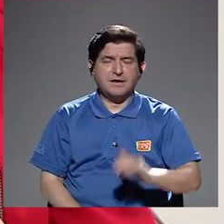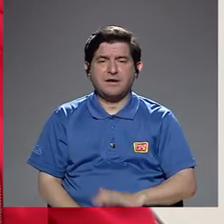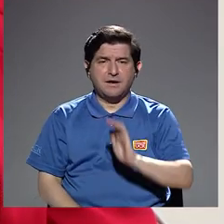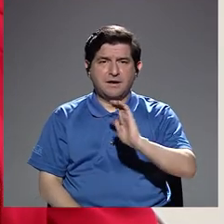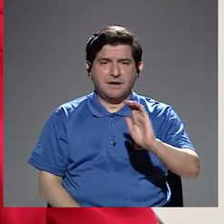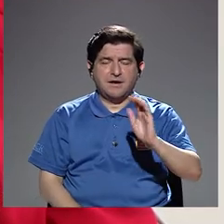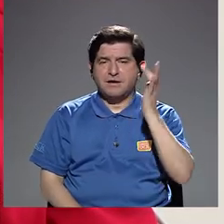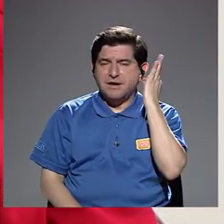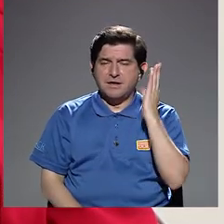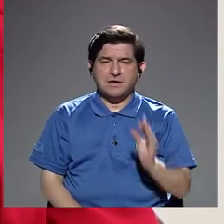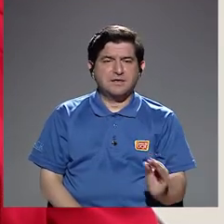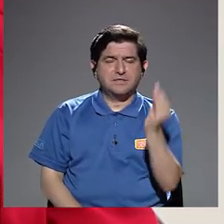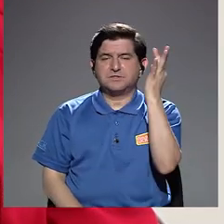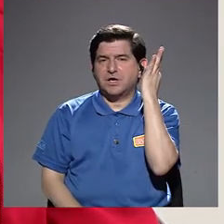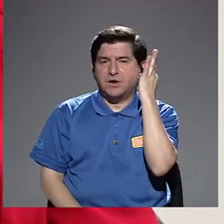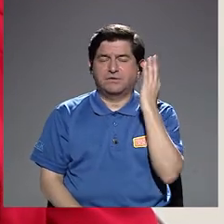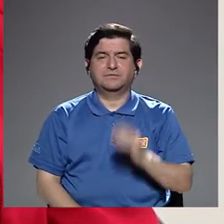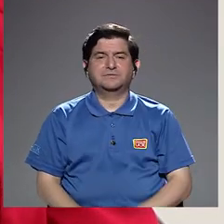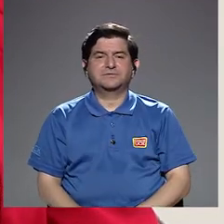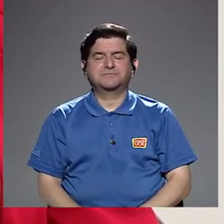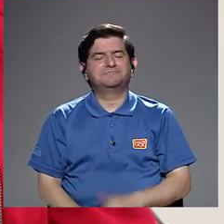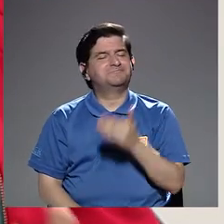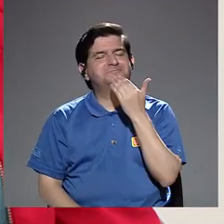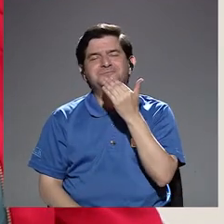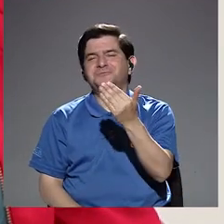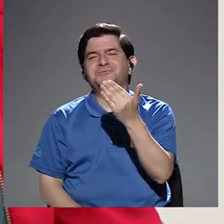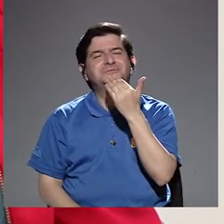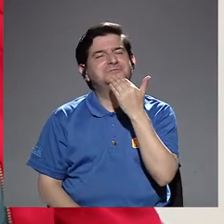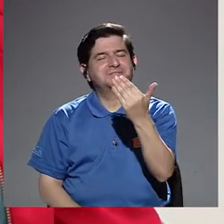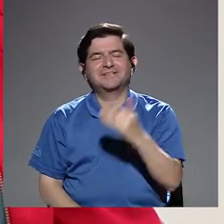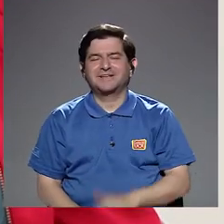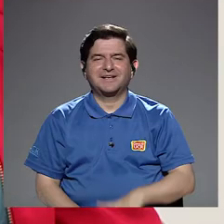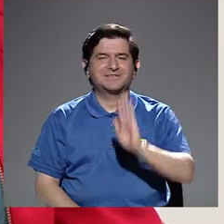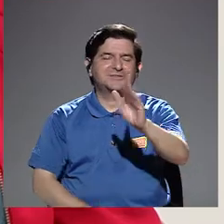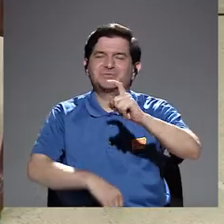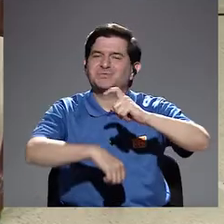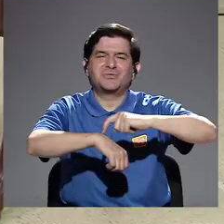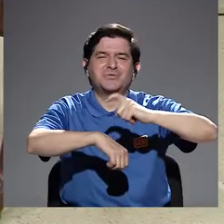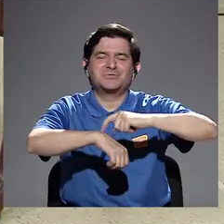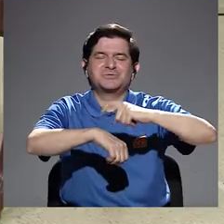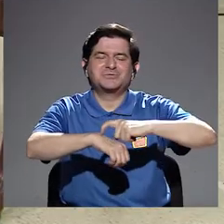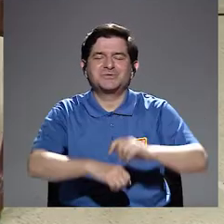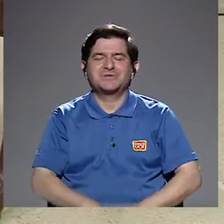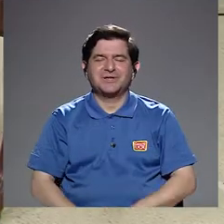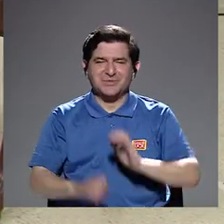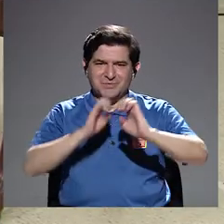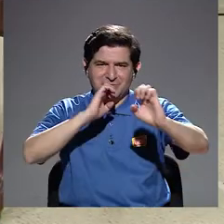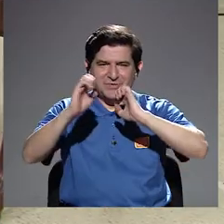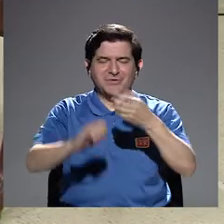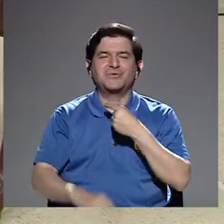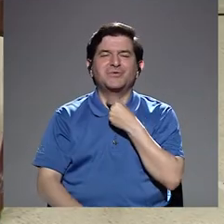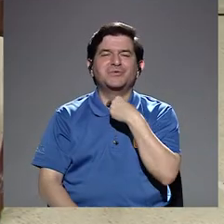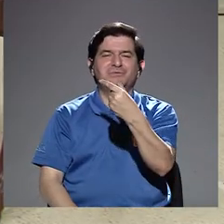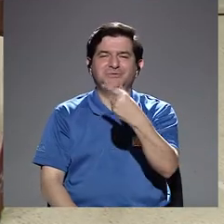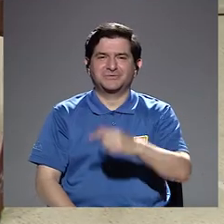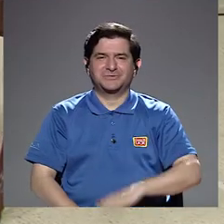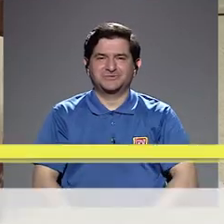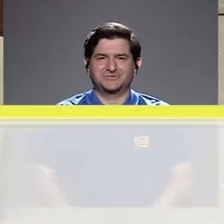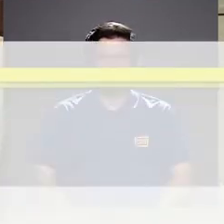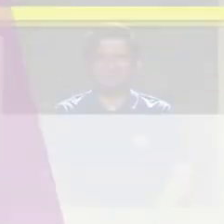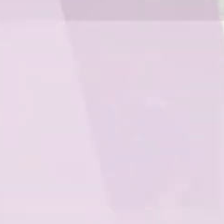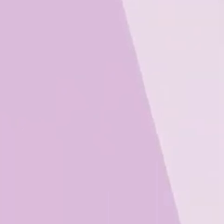niñas y adolescentes. Así es. Muchísimas gracias por el tiempo que nos ha regalado para esta entrevista. Con mucho gusto.